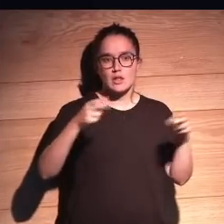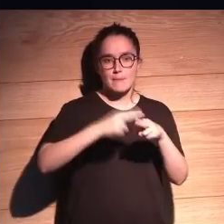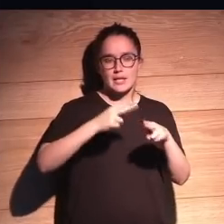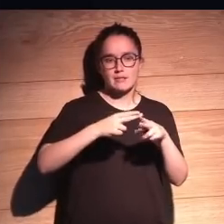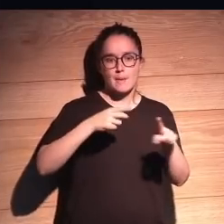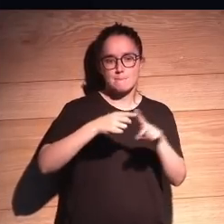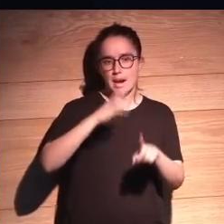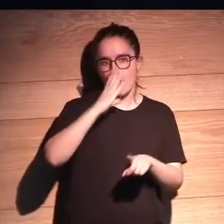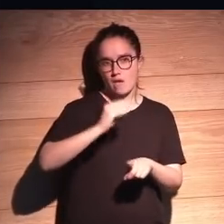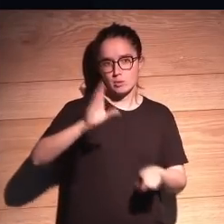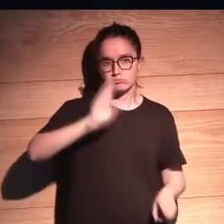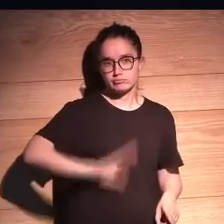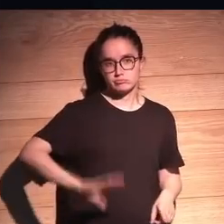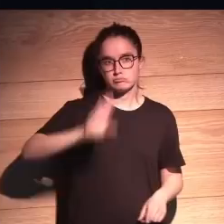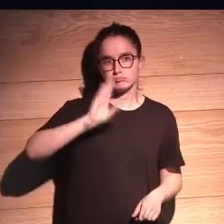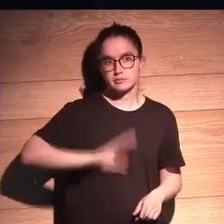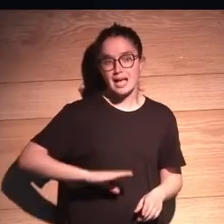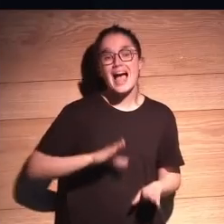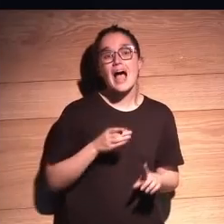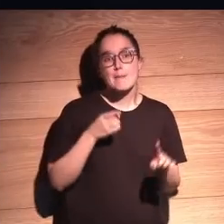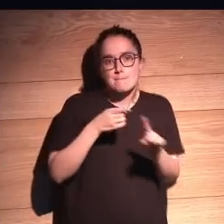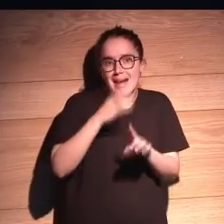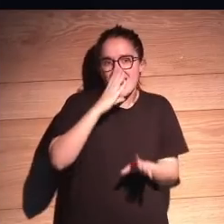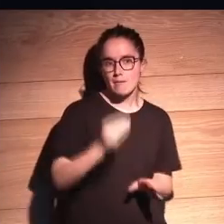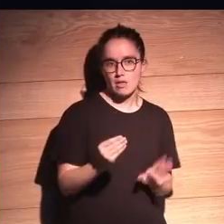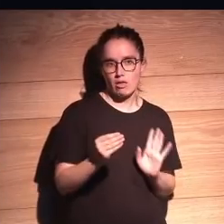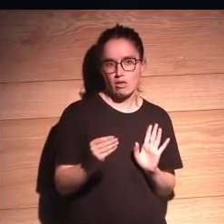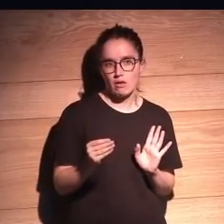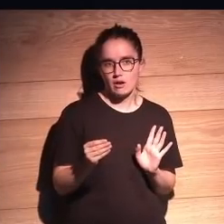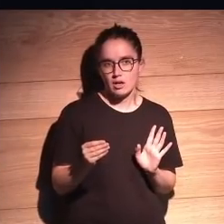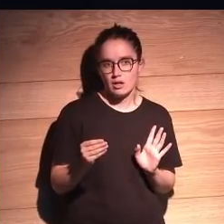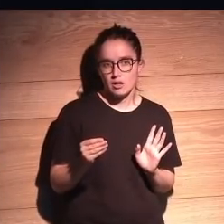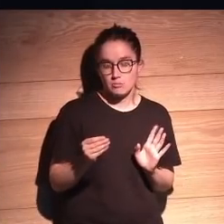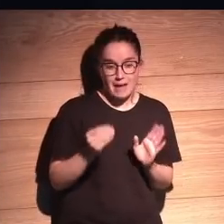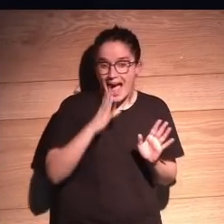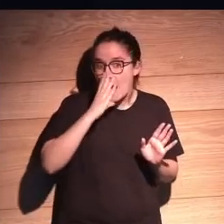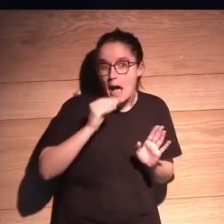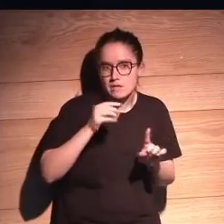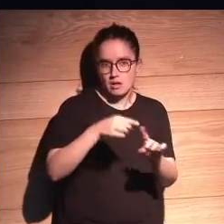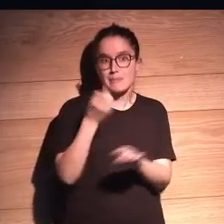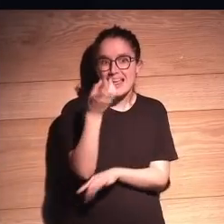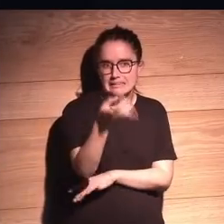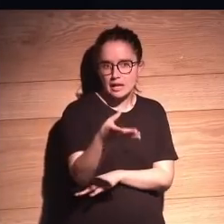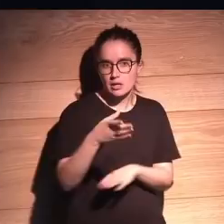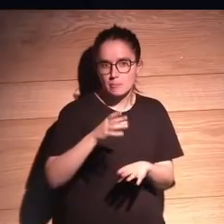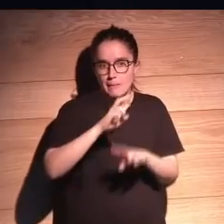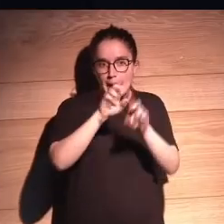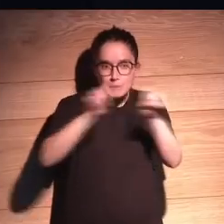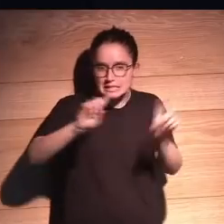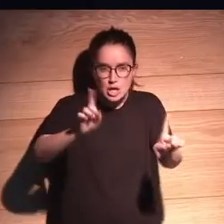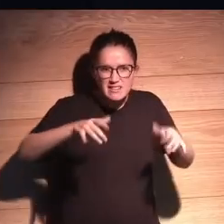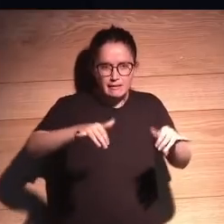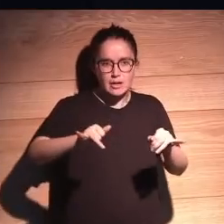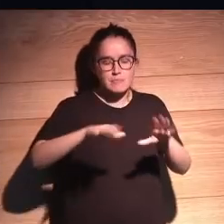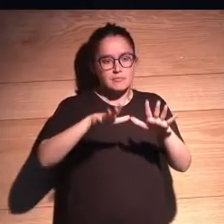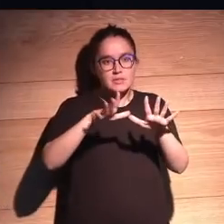para él. ¿Vale? Al tren, ¿eh? No a nadie más. Al tren. Y con ese 10%,